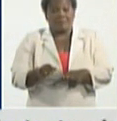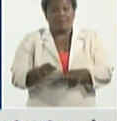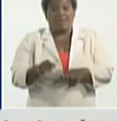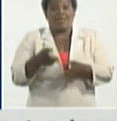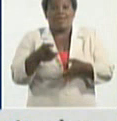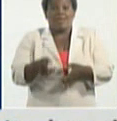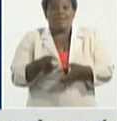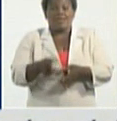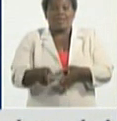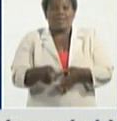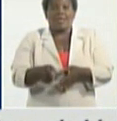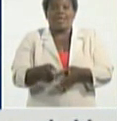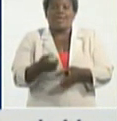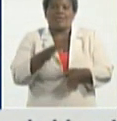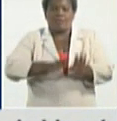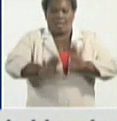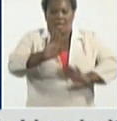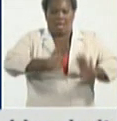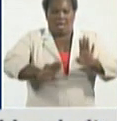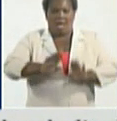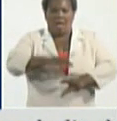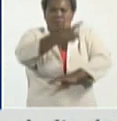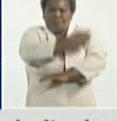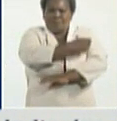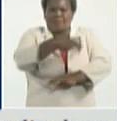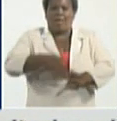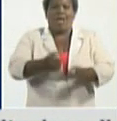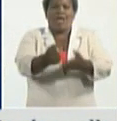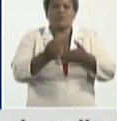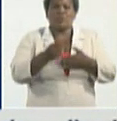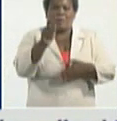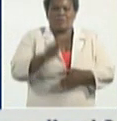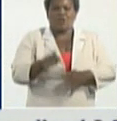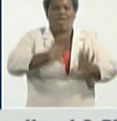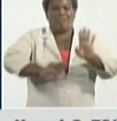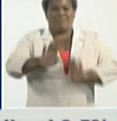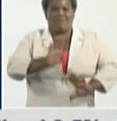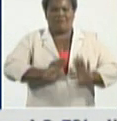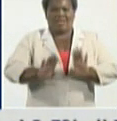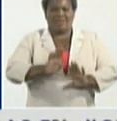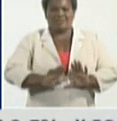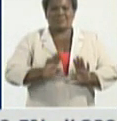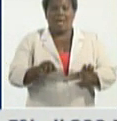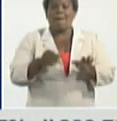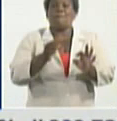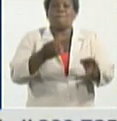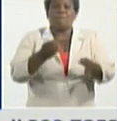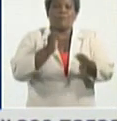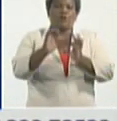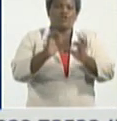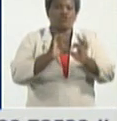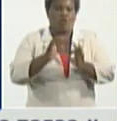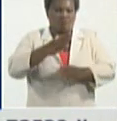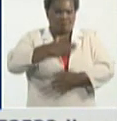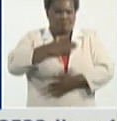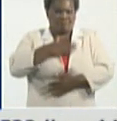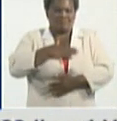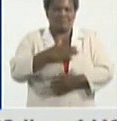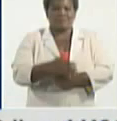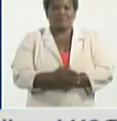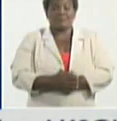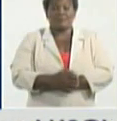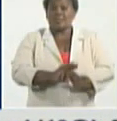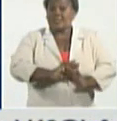de los títulos de anticuerpos neutralizantes que es lo que nos va a proteger por lo tanto ya se han